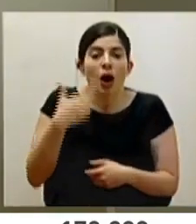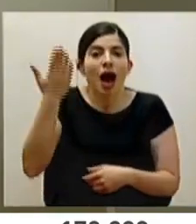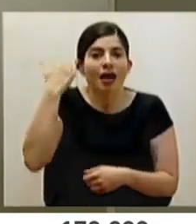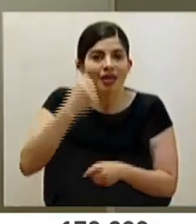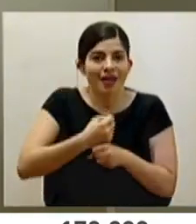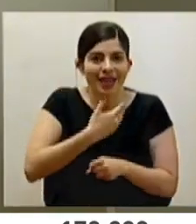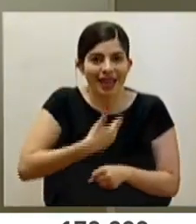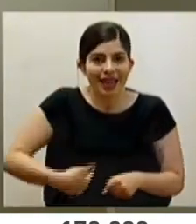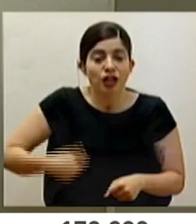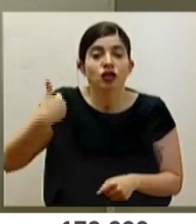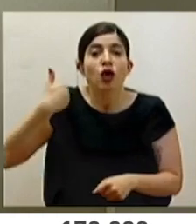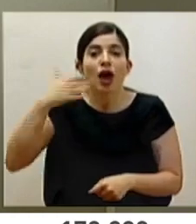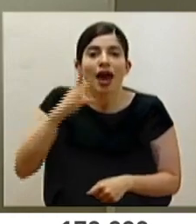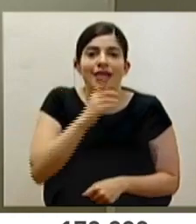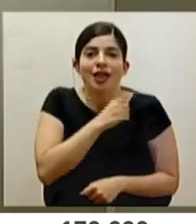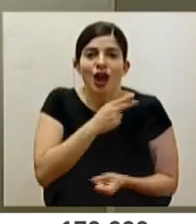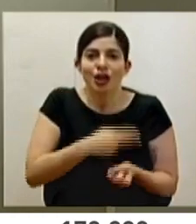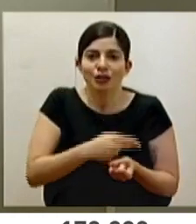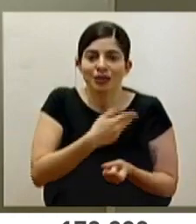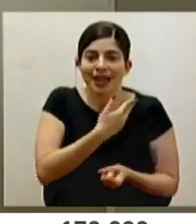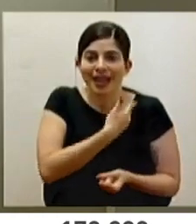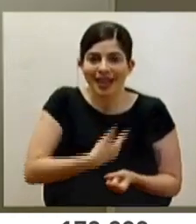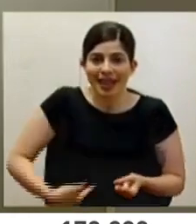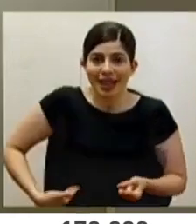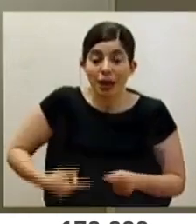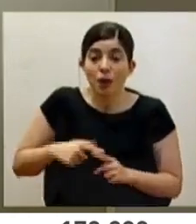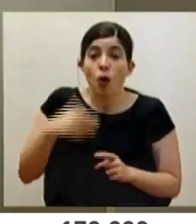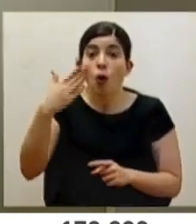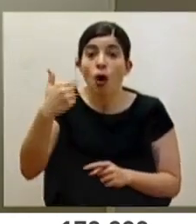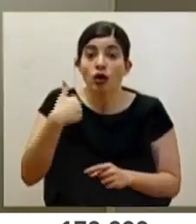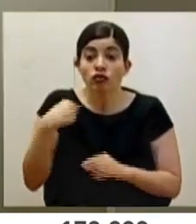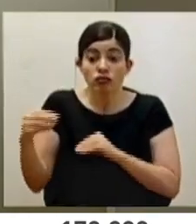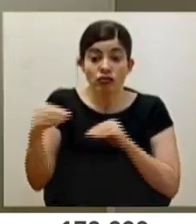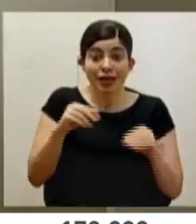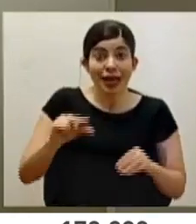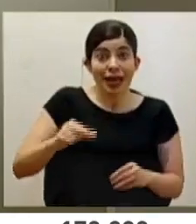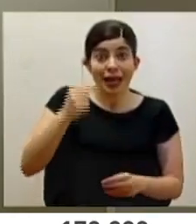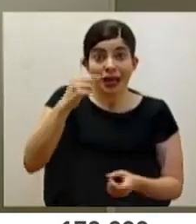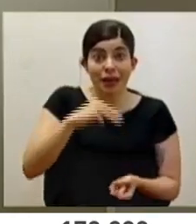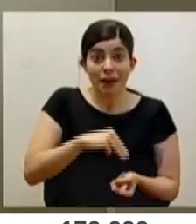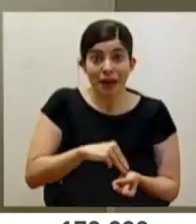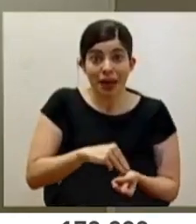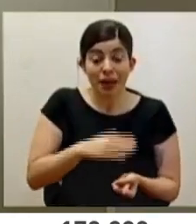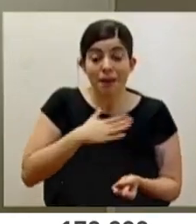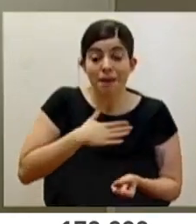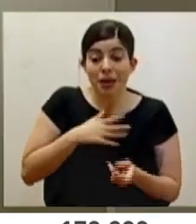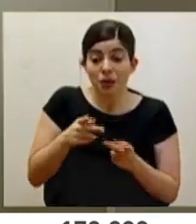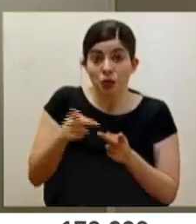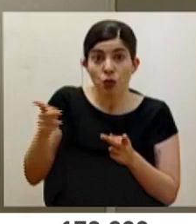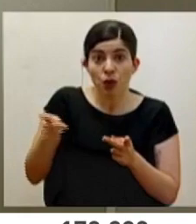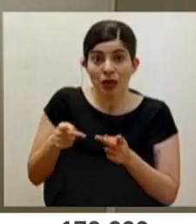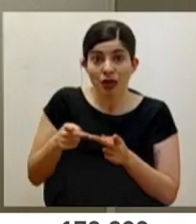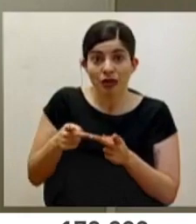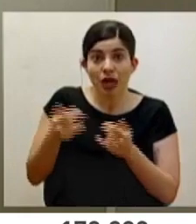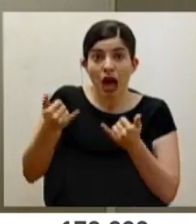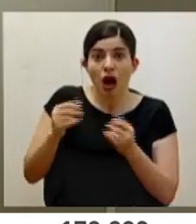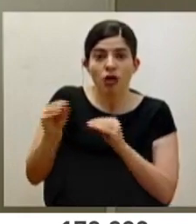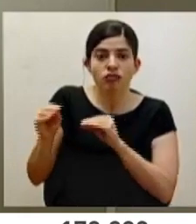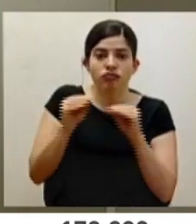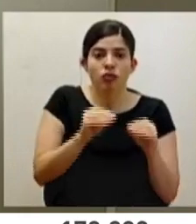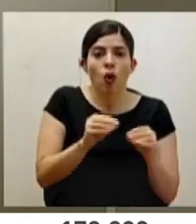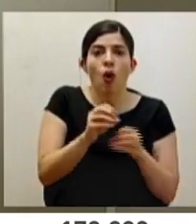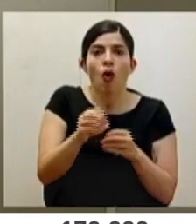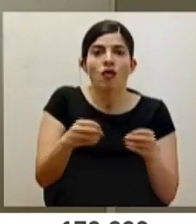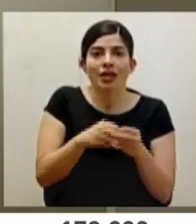en Heredia. Yo era el director del hospital de Heredia. Pero en el momento que me muevo como gerente médico, mi plaza está en oficinas centrales.